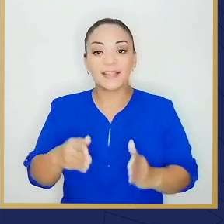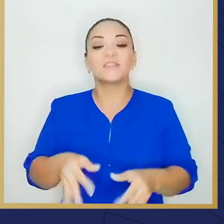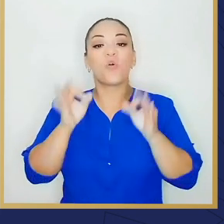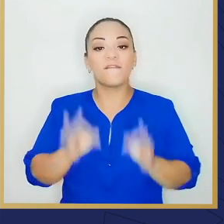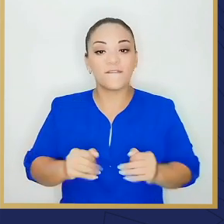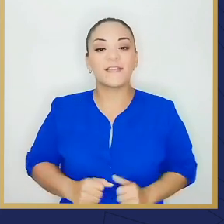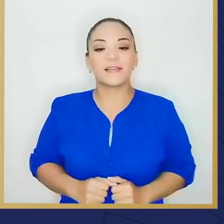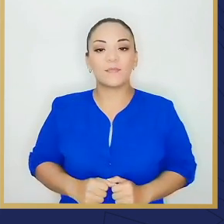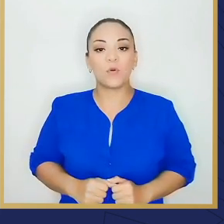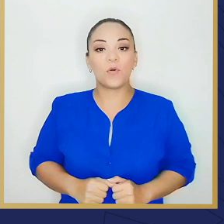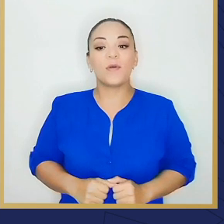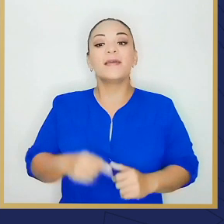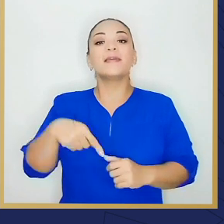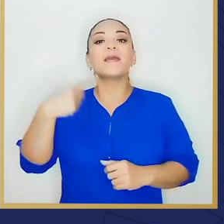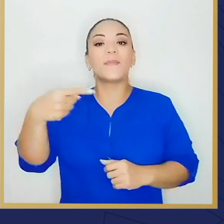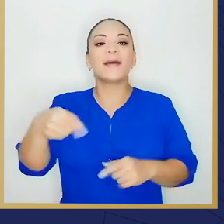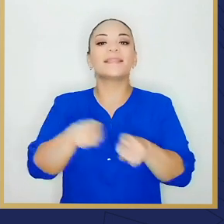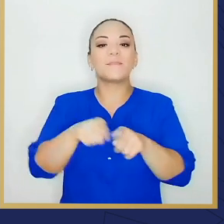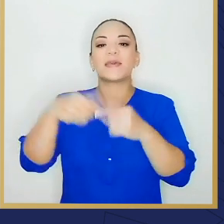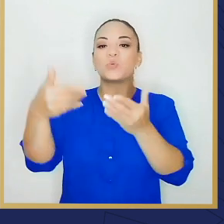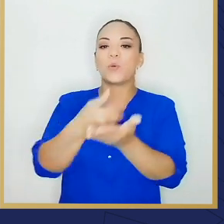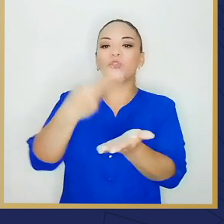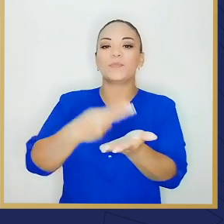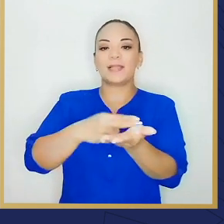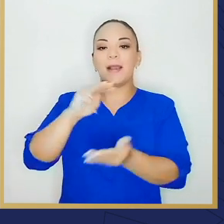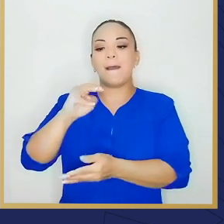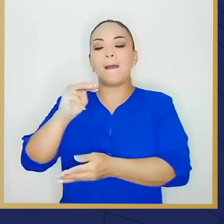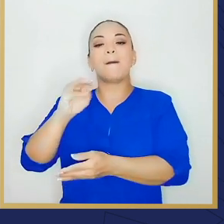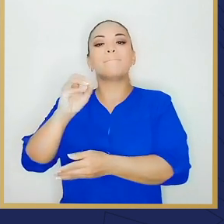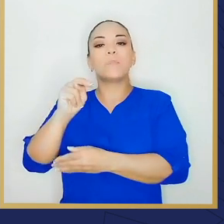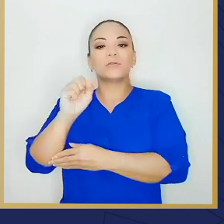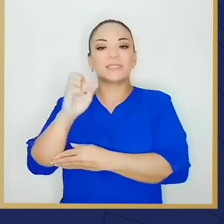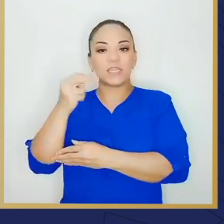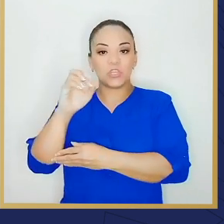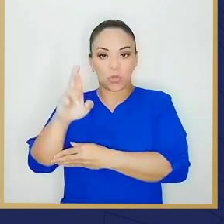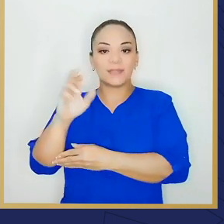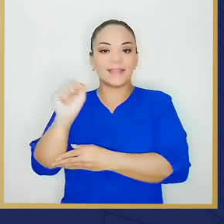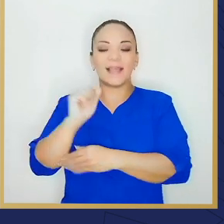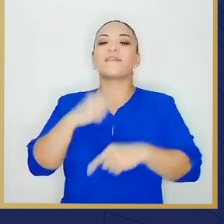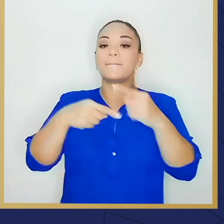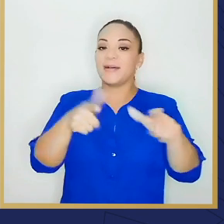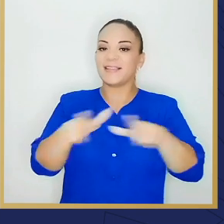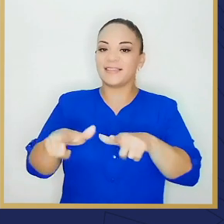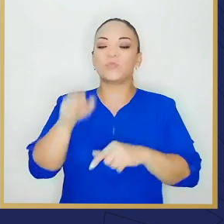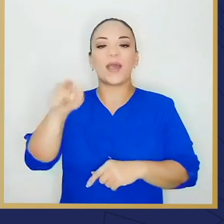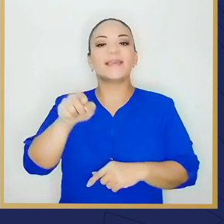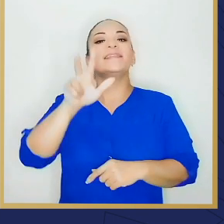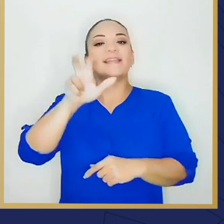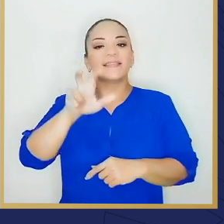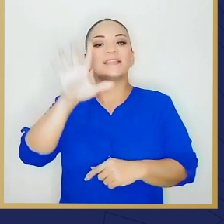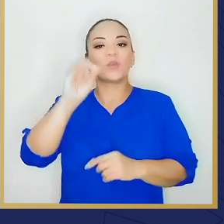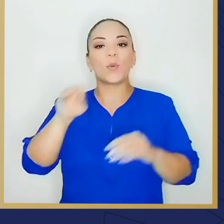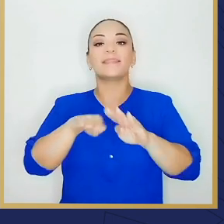que el nuevo hospital Monseñor Sanabria va a estar listo. Van a tener ahí 350